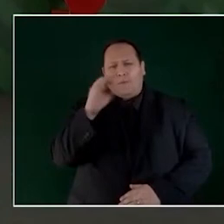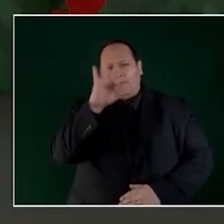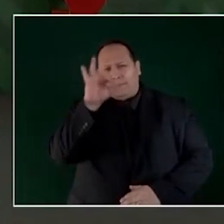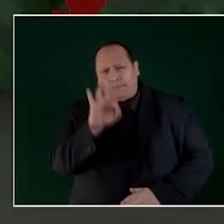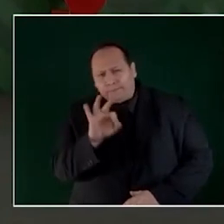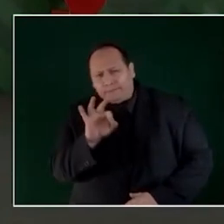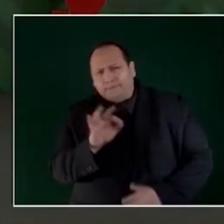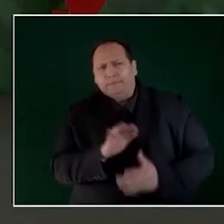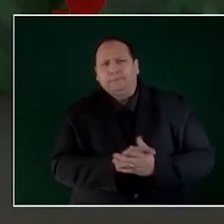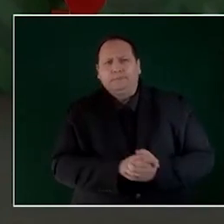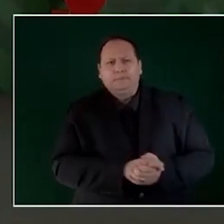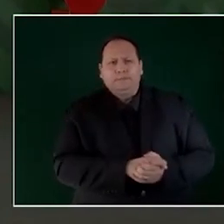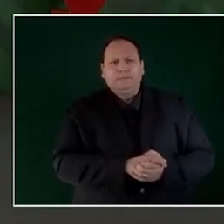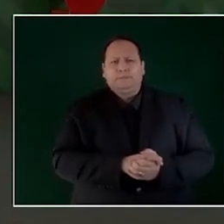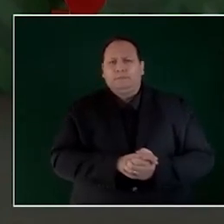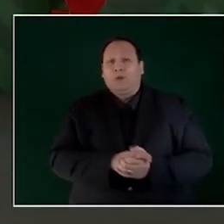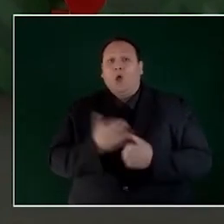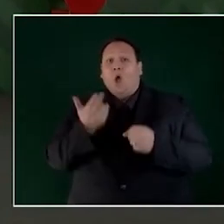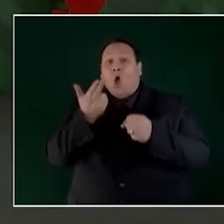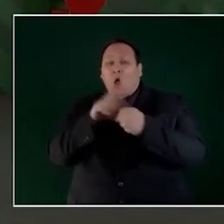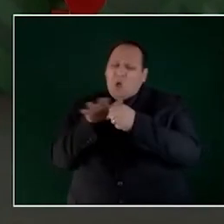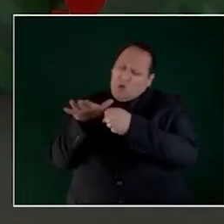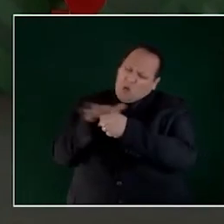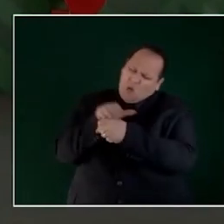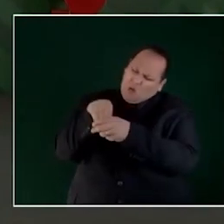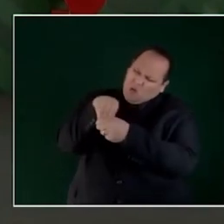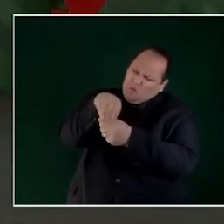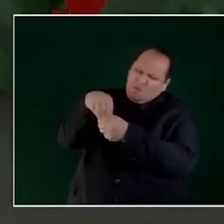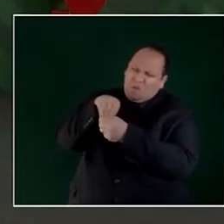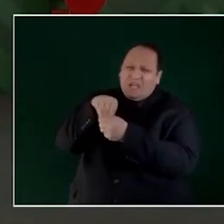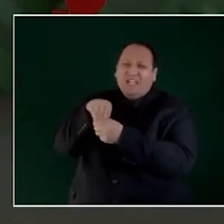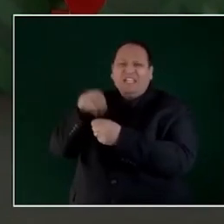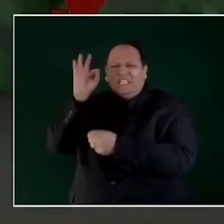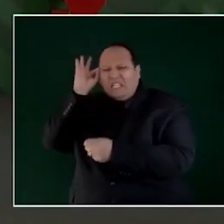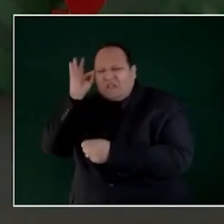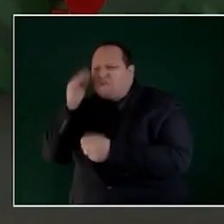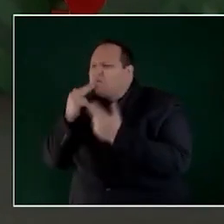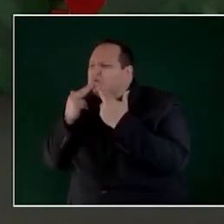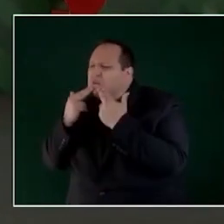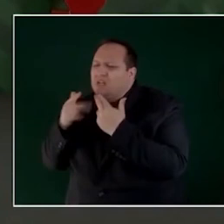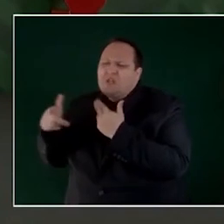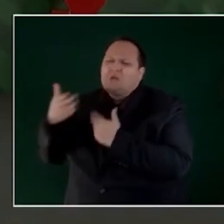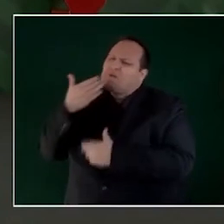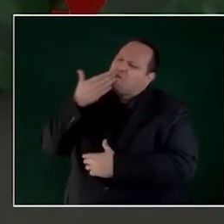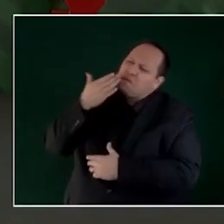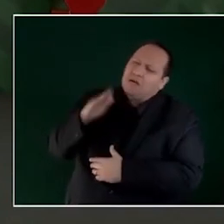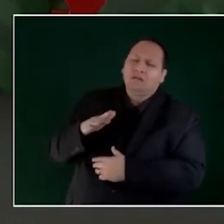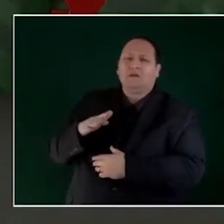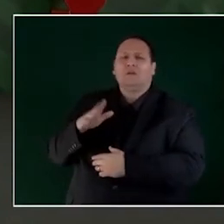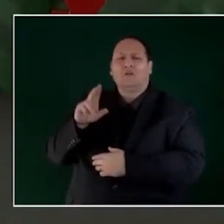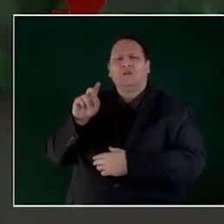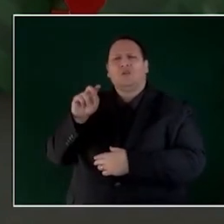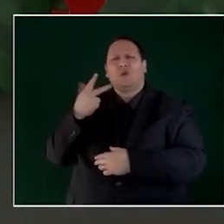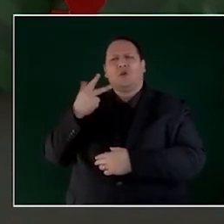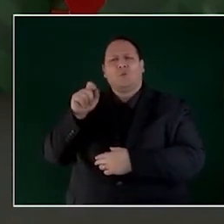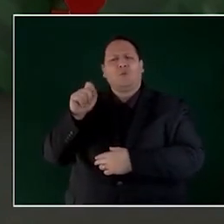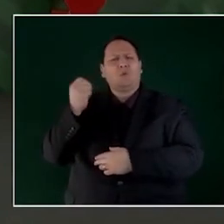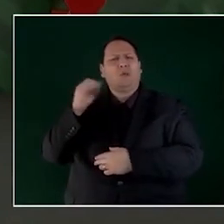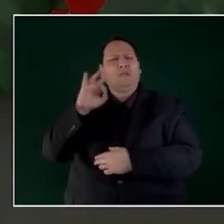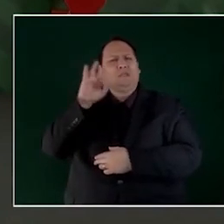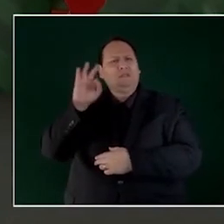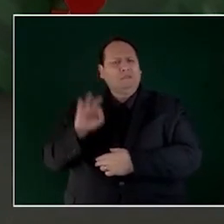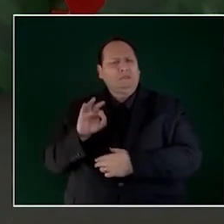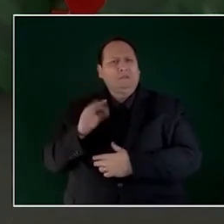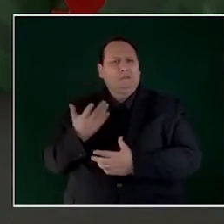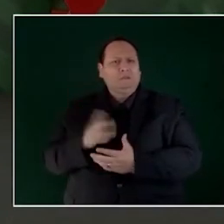Hospitales saturados con servicios deficientes. 38.9%.